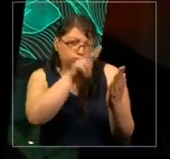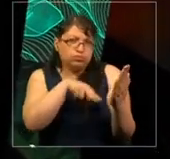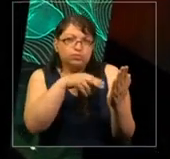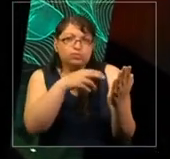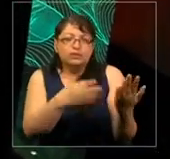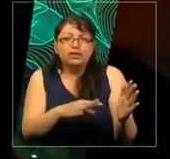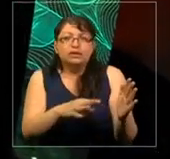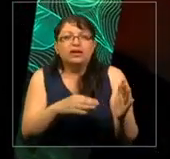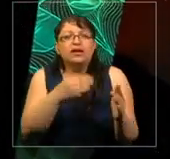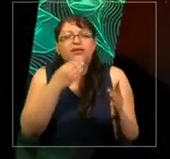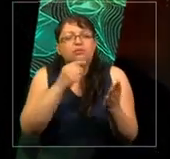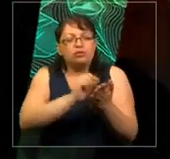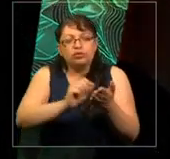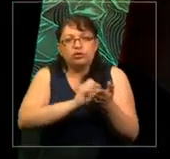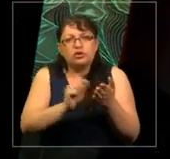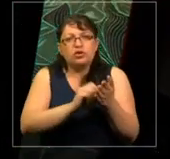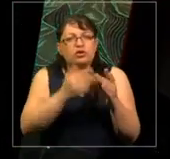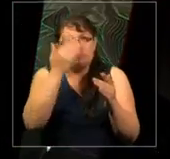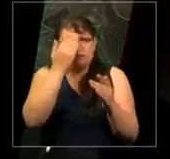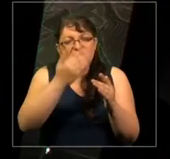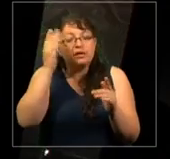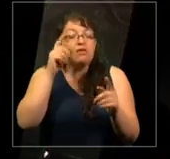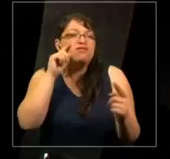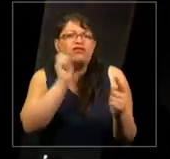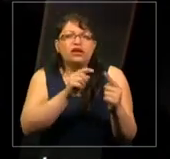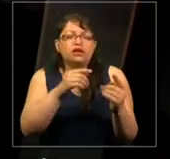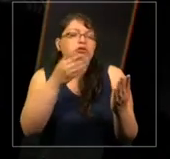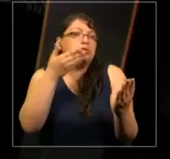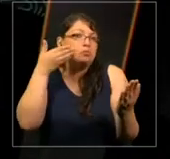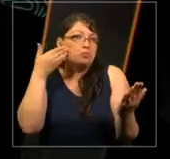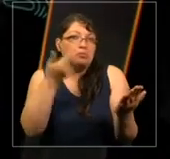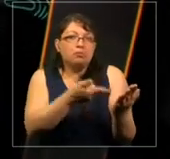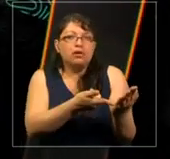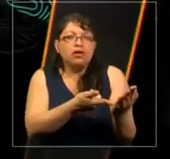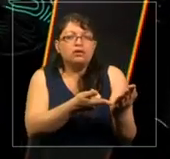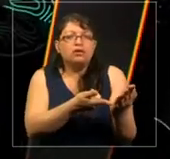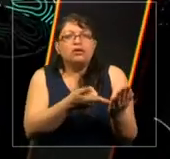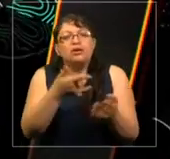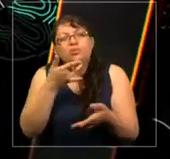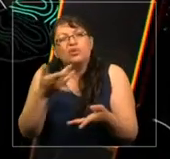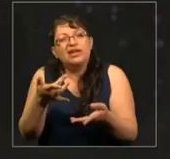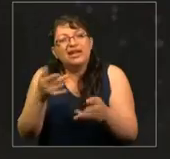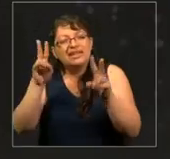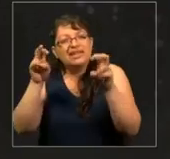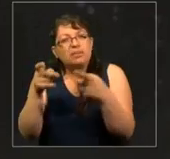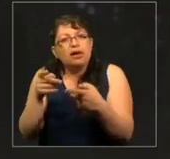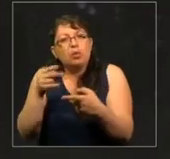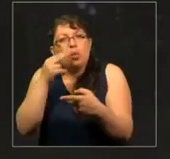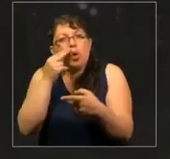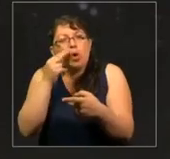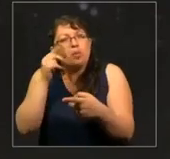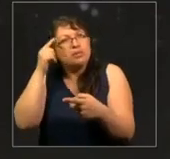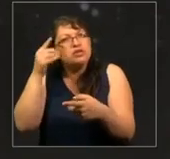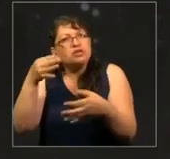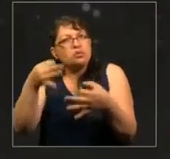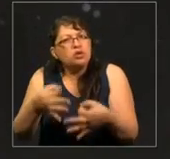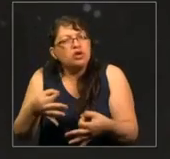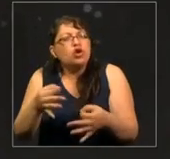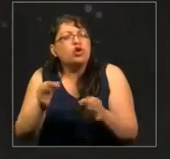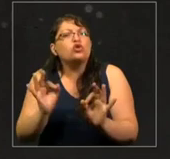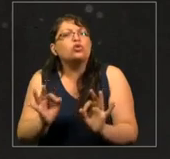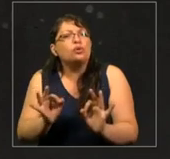escritores favoritos son blancos. Y por qué esto de lo masculino se ve como una norma. Y nunca asumimos